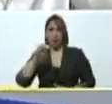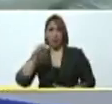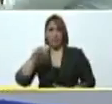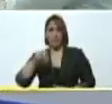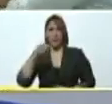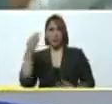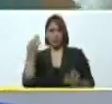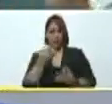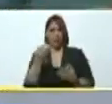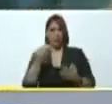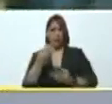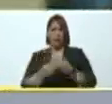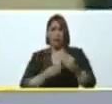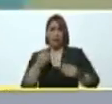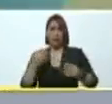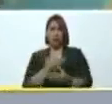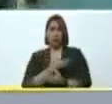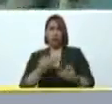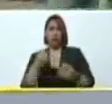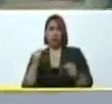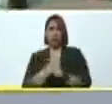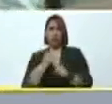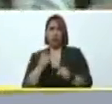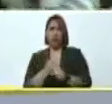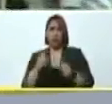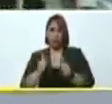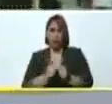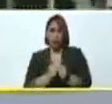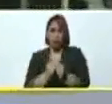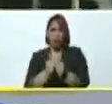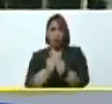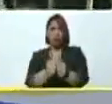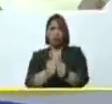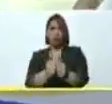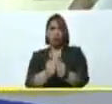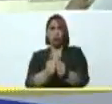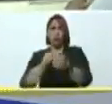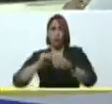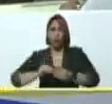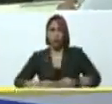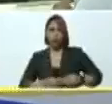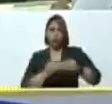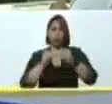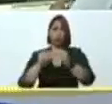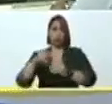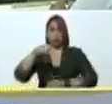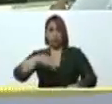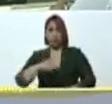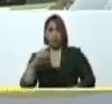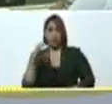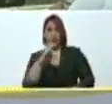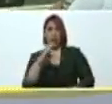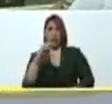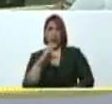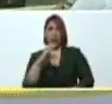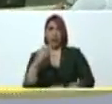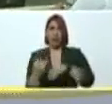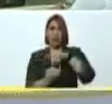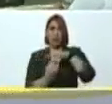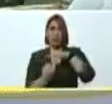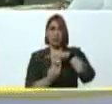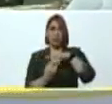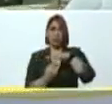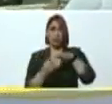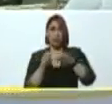de verdad ha hecho un extraordinario trabajo, en acompañar a la recuperación aquí en Caracas de las instituciones,